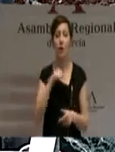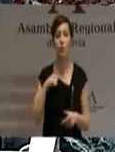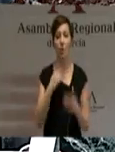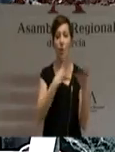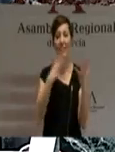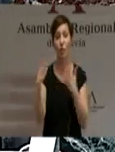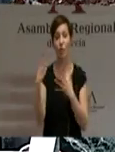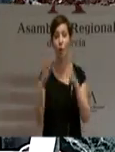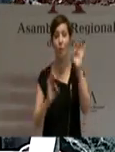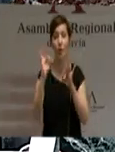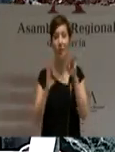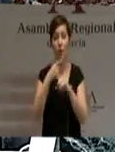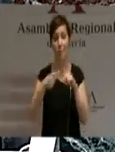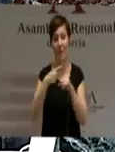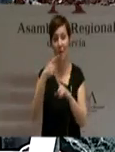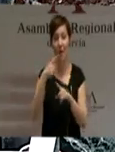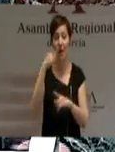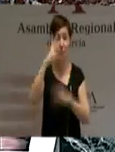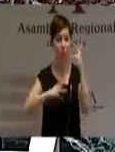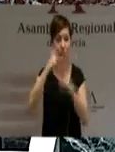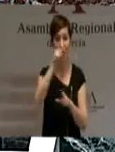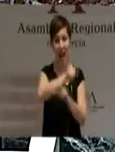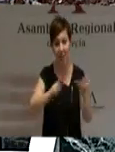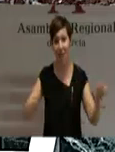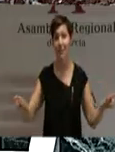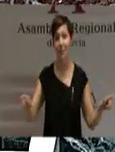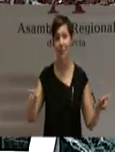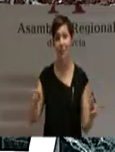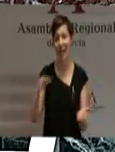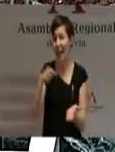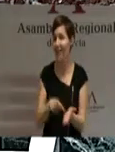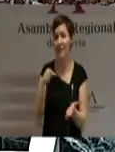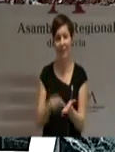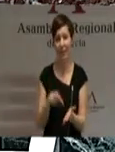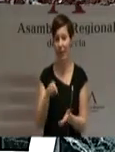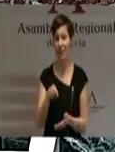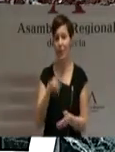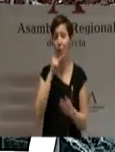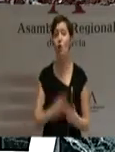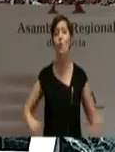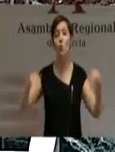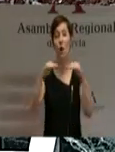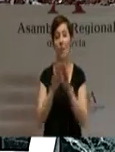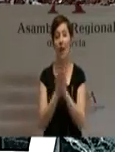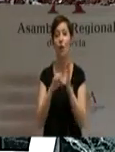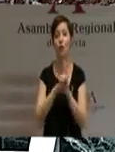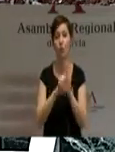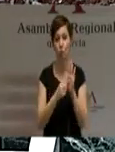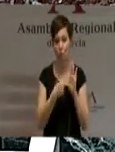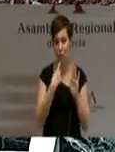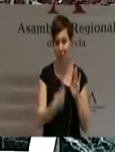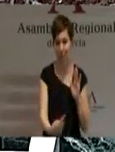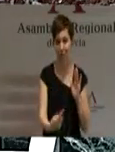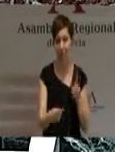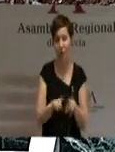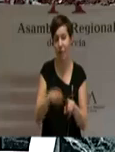% de la media por habitante, aplicación que, por pura exigencia de igualdad constitucional, debería incluir también a